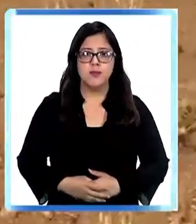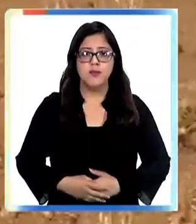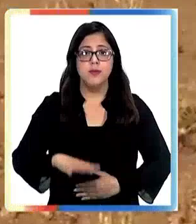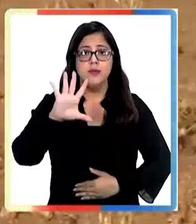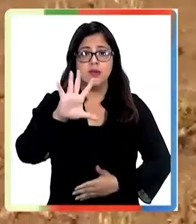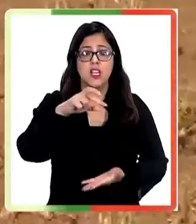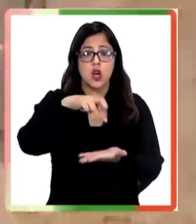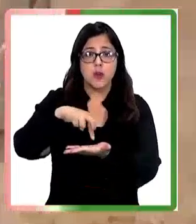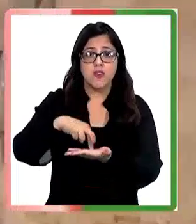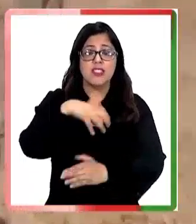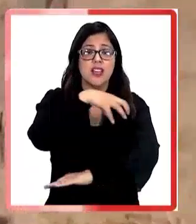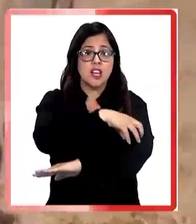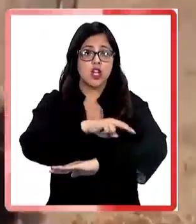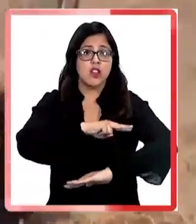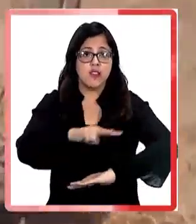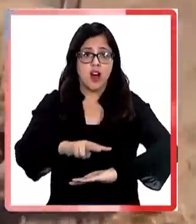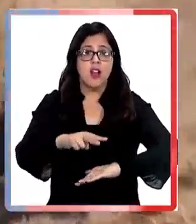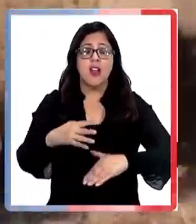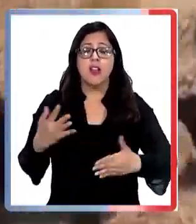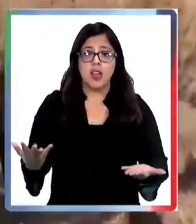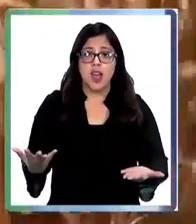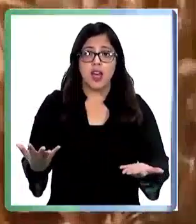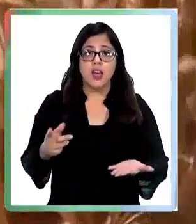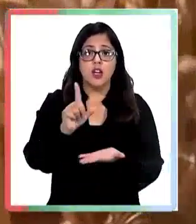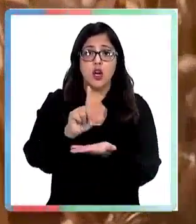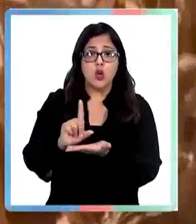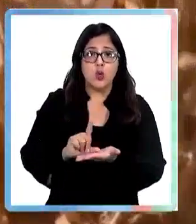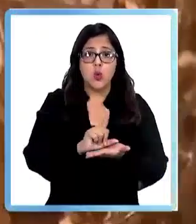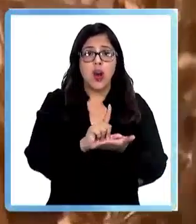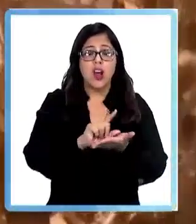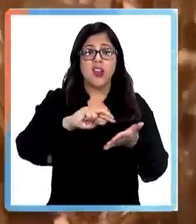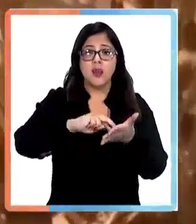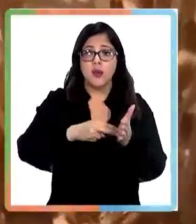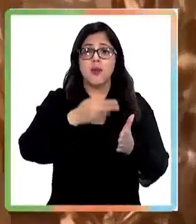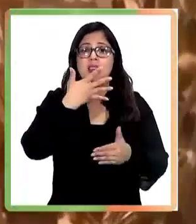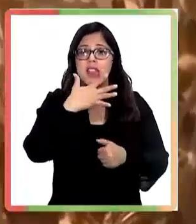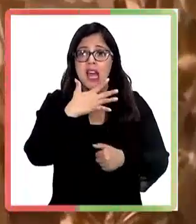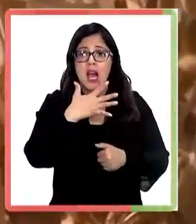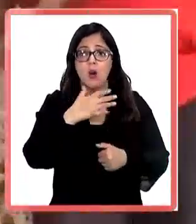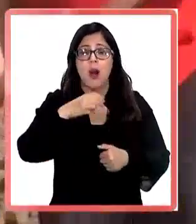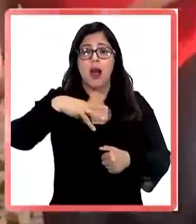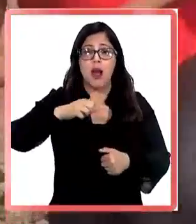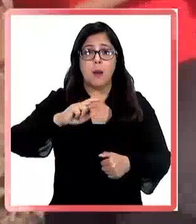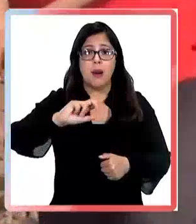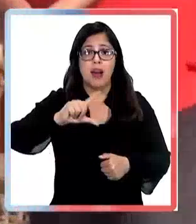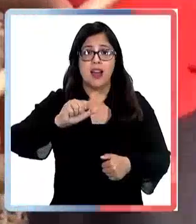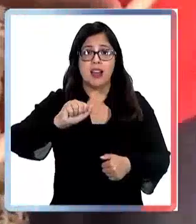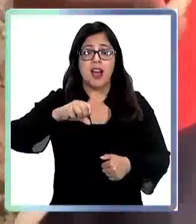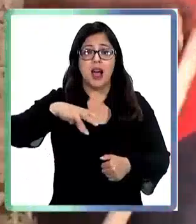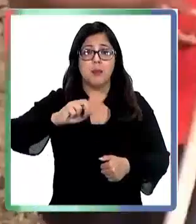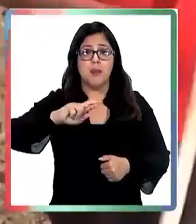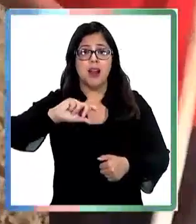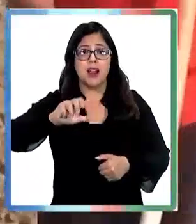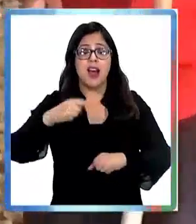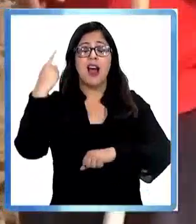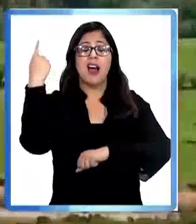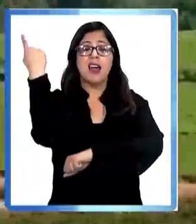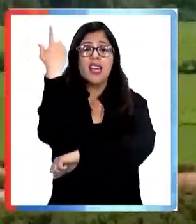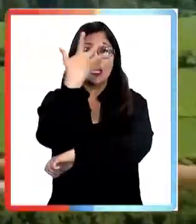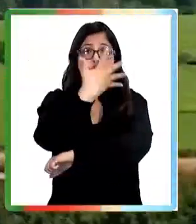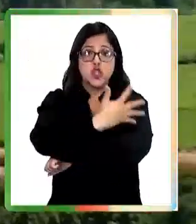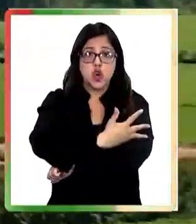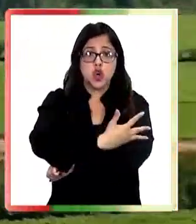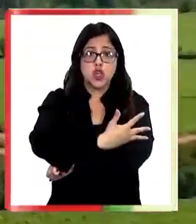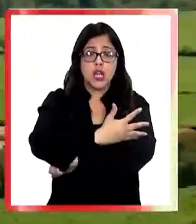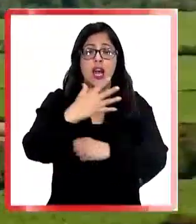Cinco provincias de la región de Valparaíso serán consideradas como zonas de escasez hídrica. Se trata de Marga Marga, Quillota, Valparaíso,